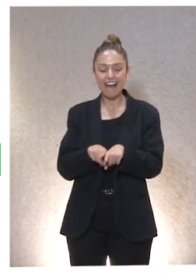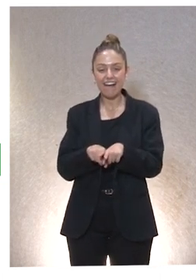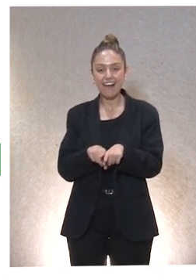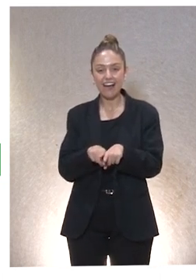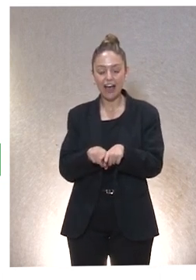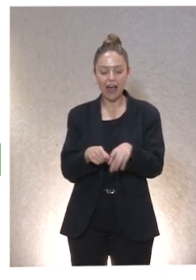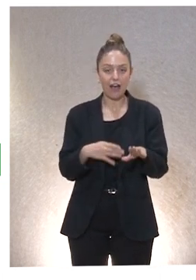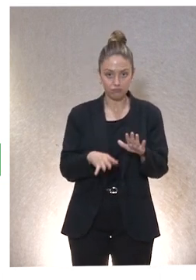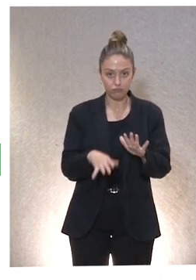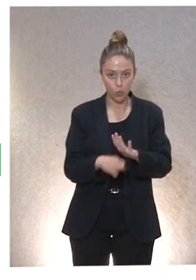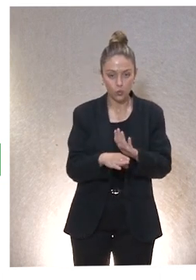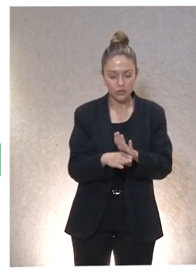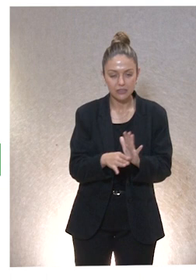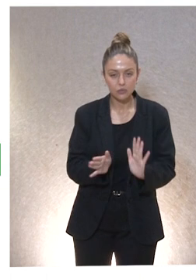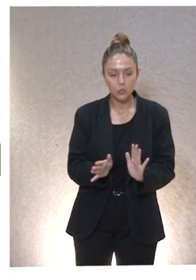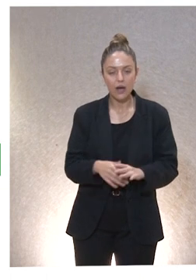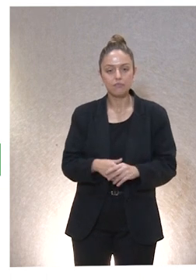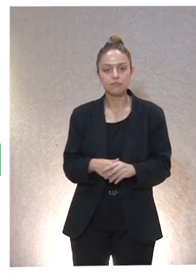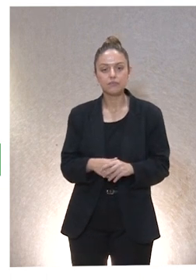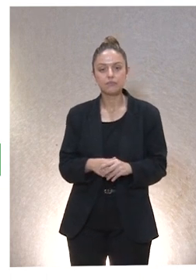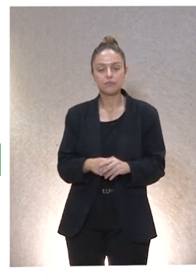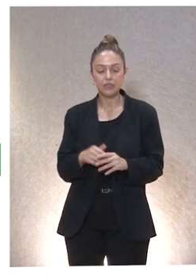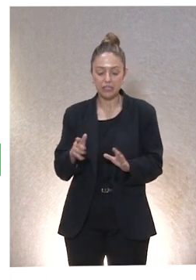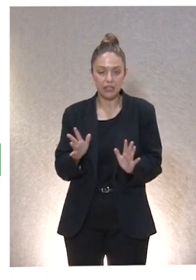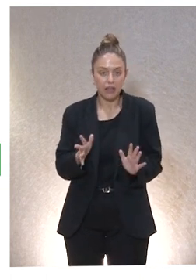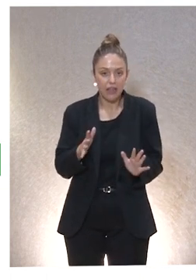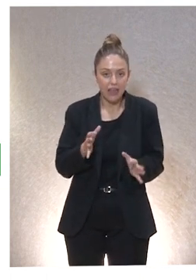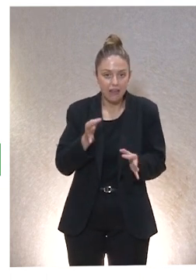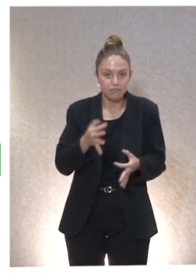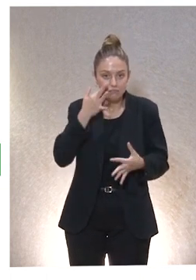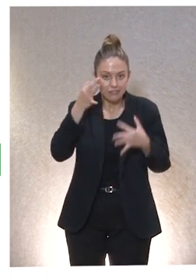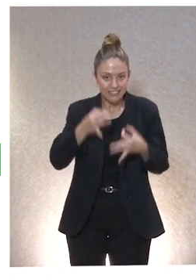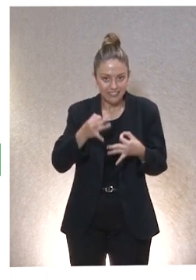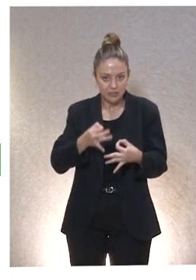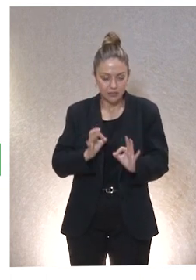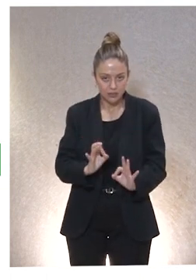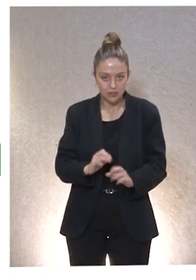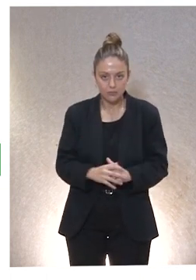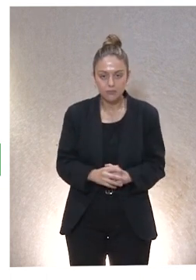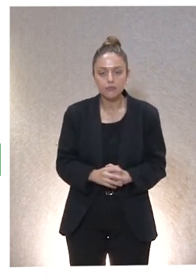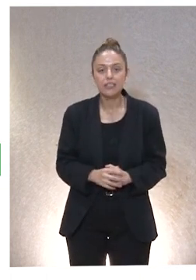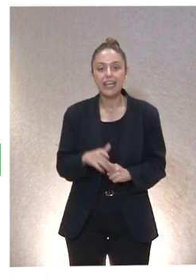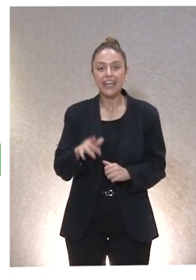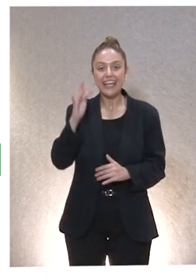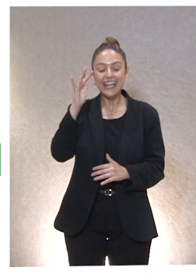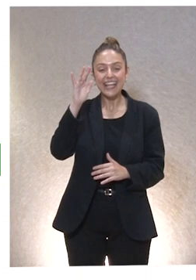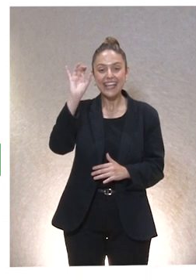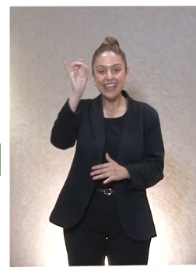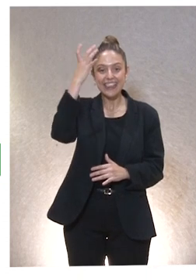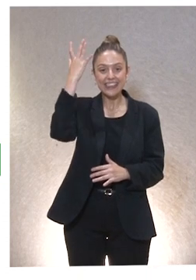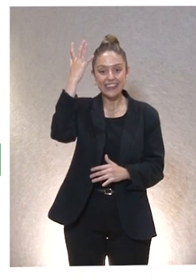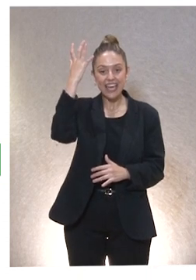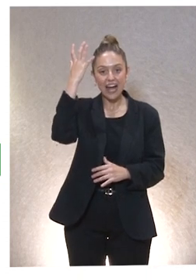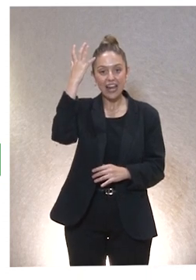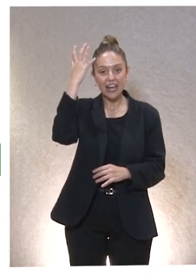todavía persisten y en una parte relevante con toda razón, con todísima razón. Ahí se dice, el ideal, que nos